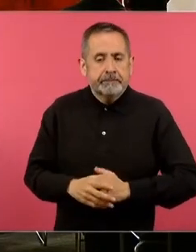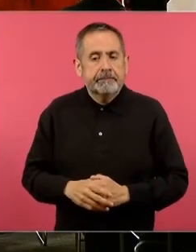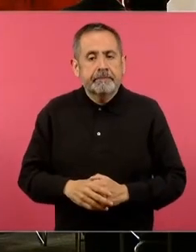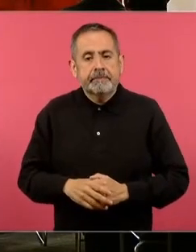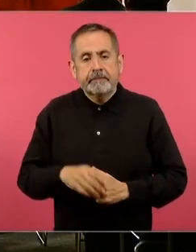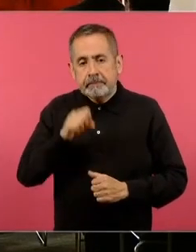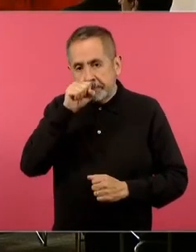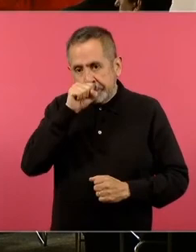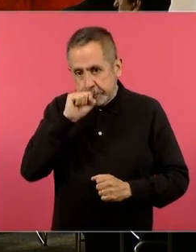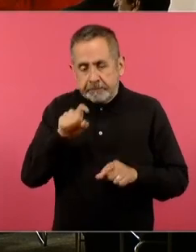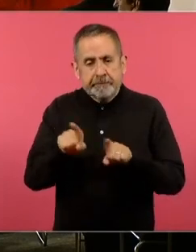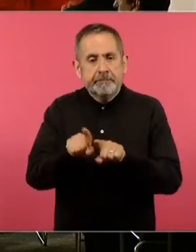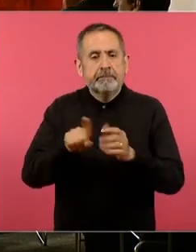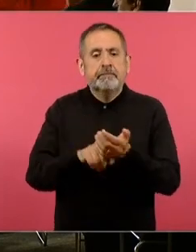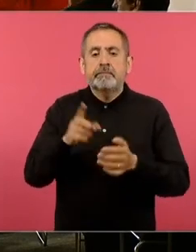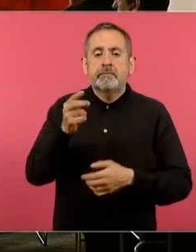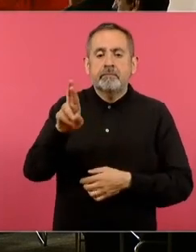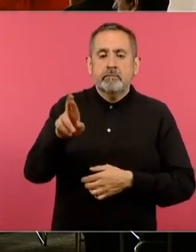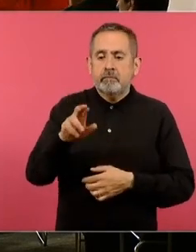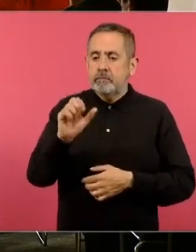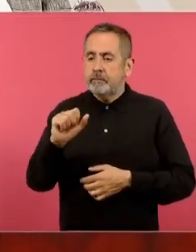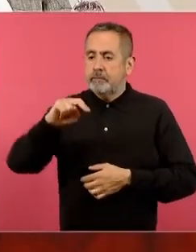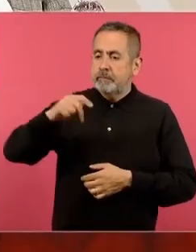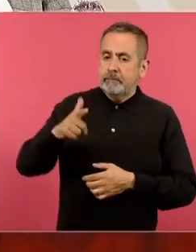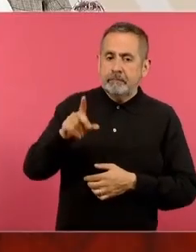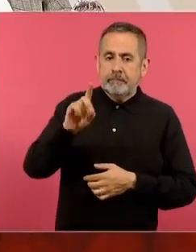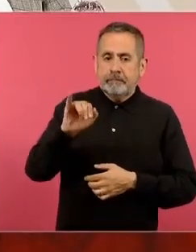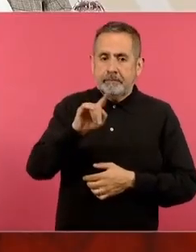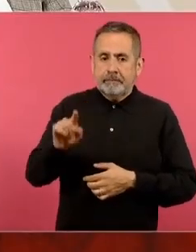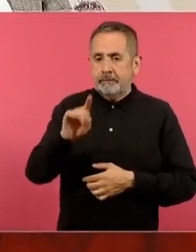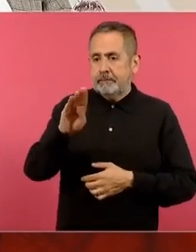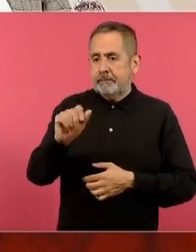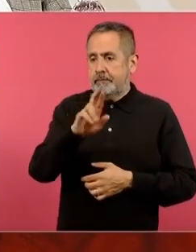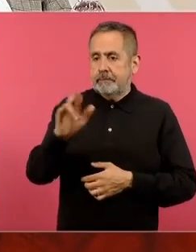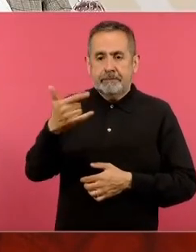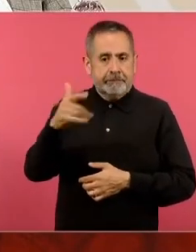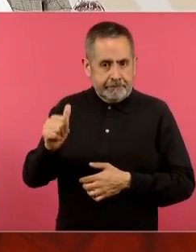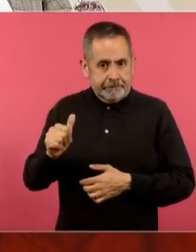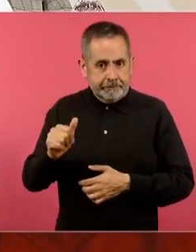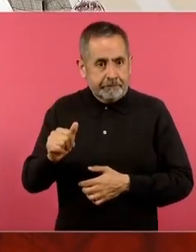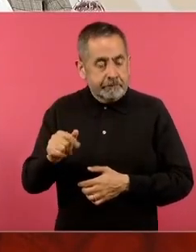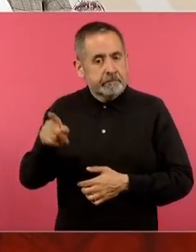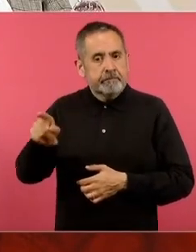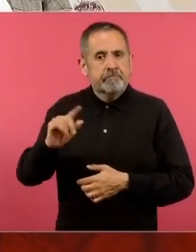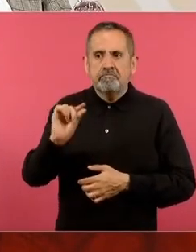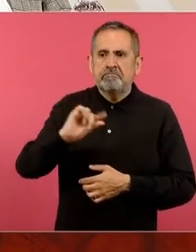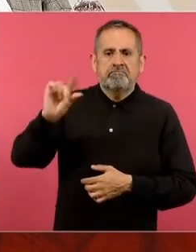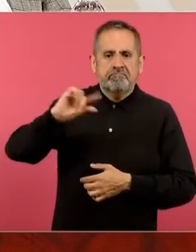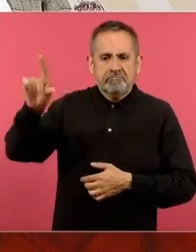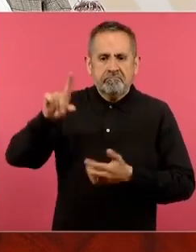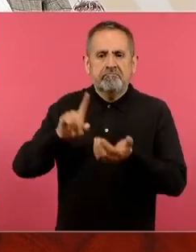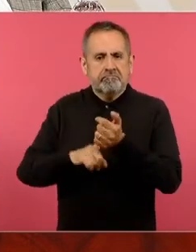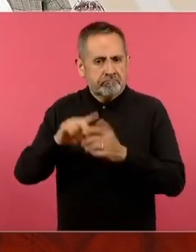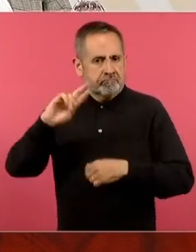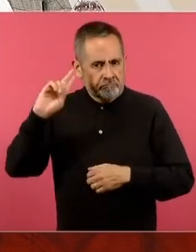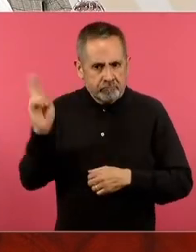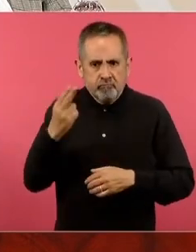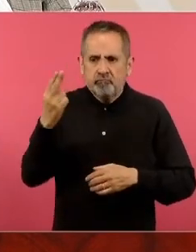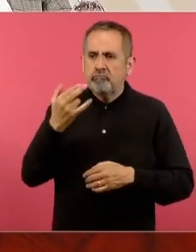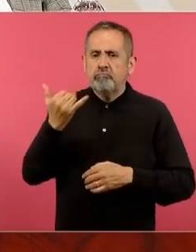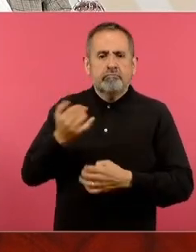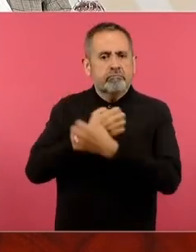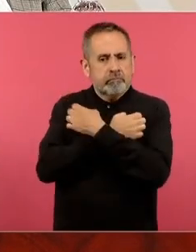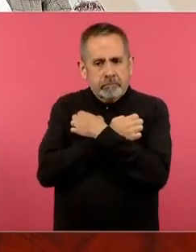se encuentra con nosotros el doctor Ángel Díaz Barriga, investigador emérito del Instituto de Investigaciones sobre la Universidad y la